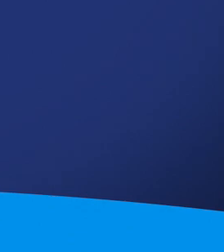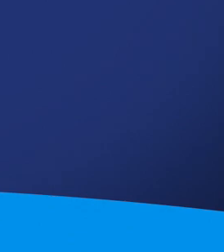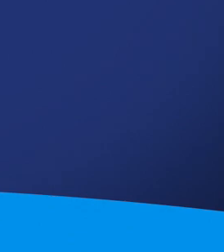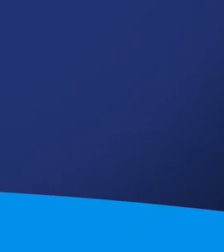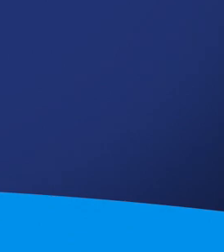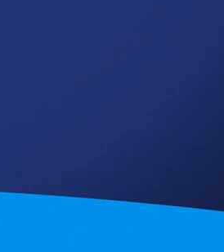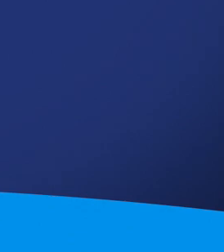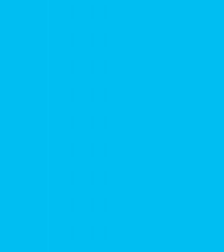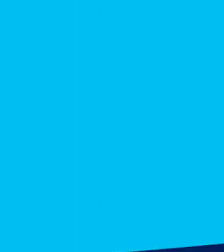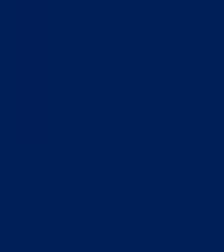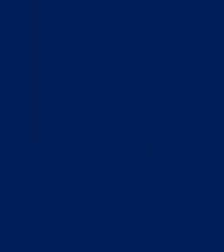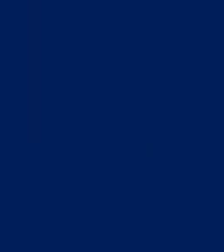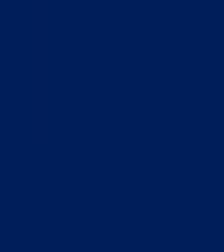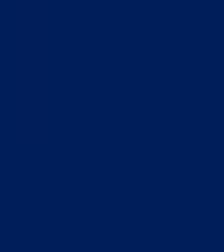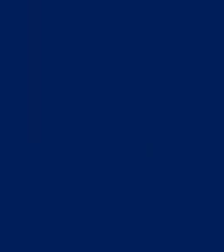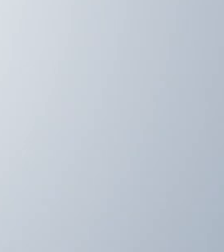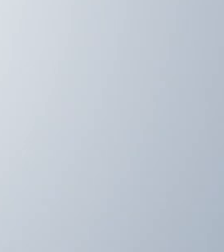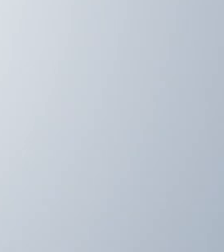Gracias. Gracias.